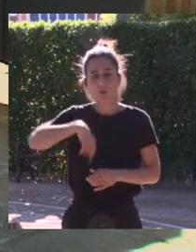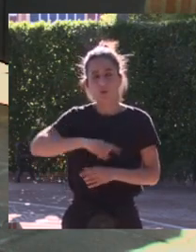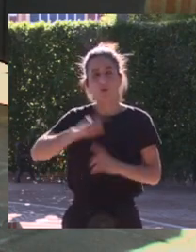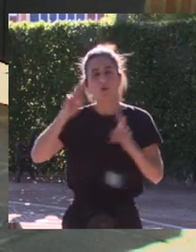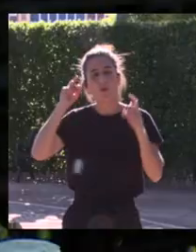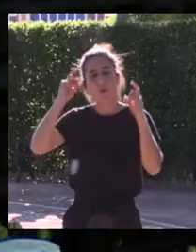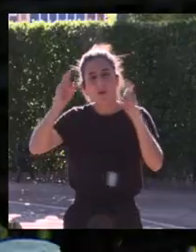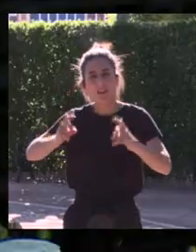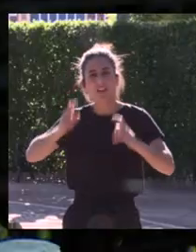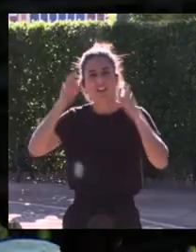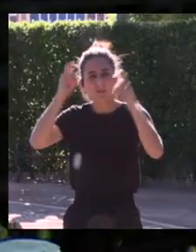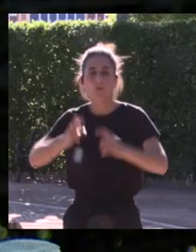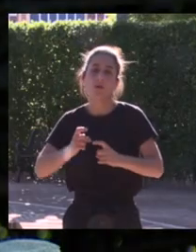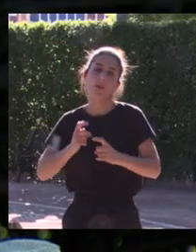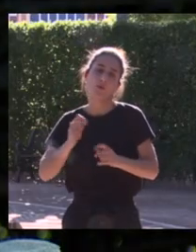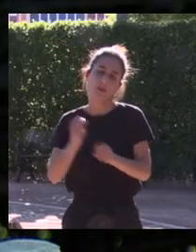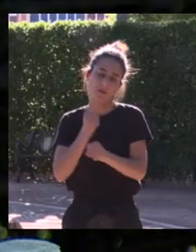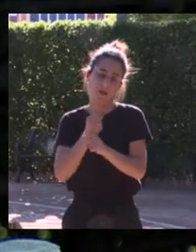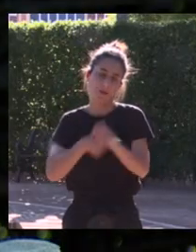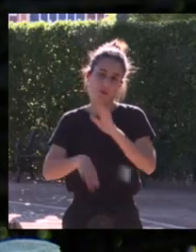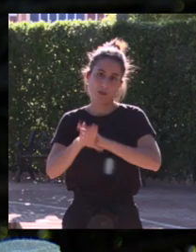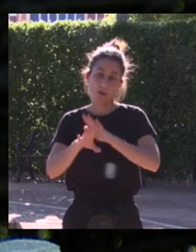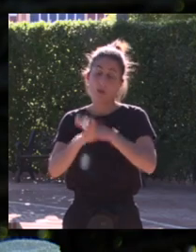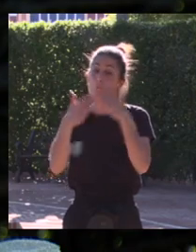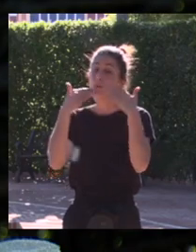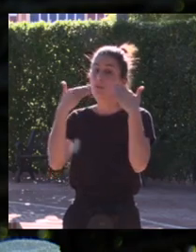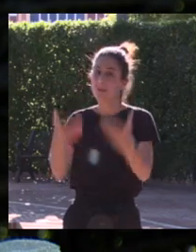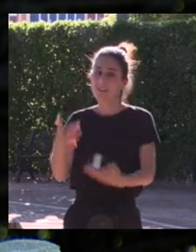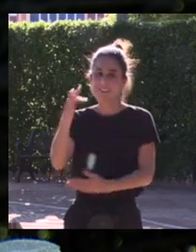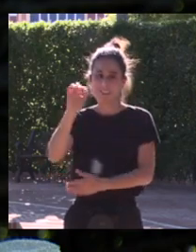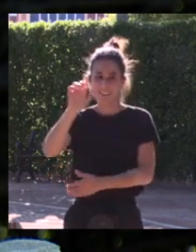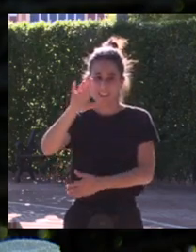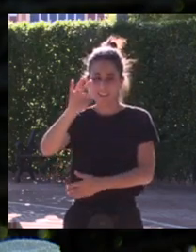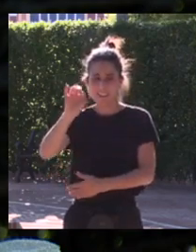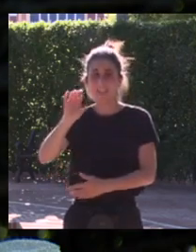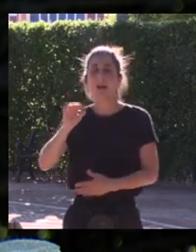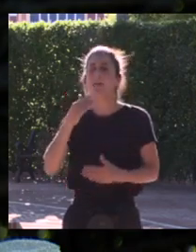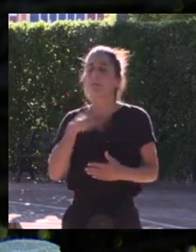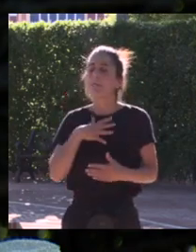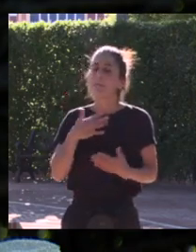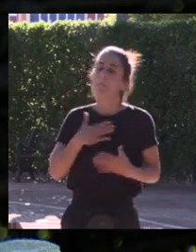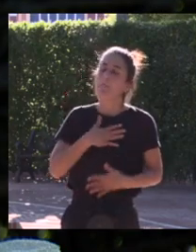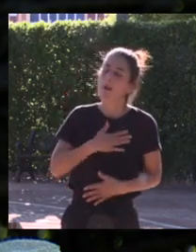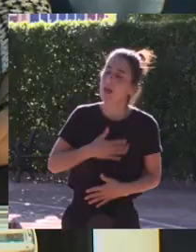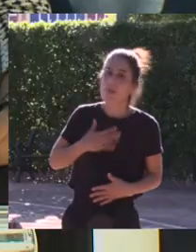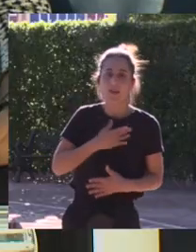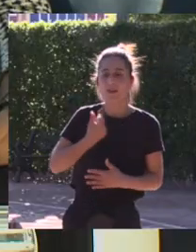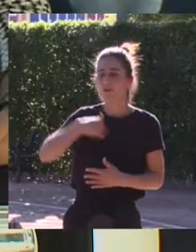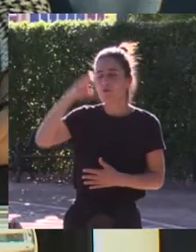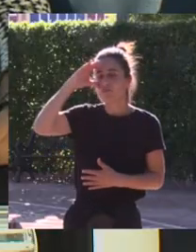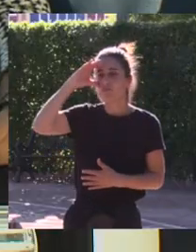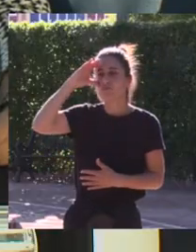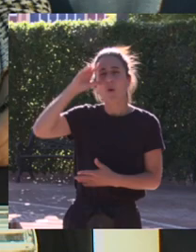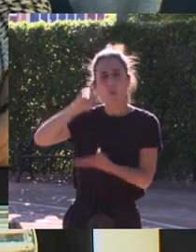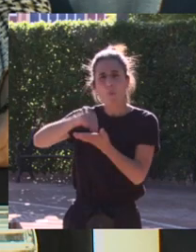ejemplos como el tuyo muchísimas gracias Teresa qué placer que podamos escucharte muchísimas más veces y